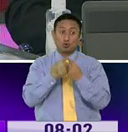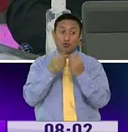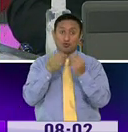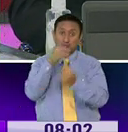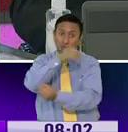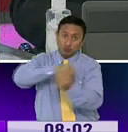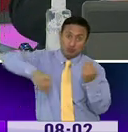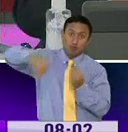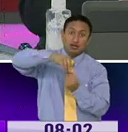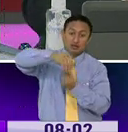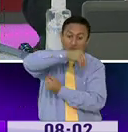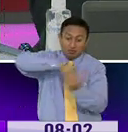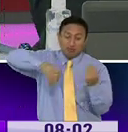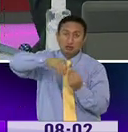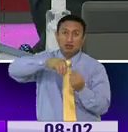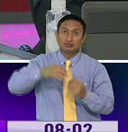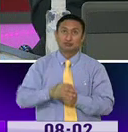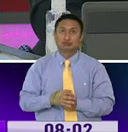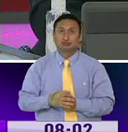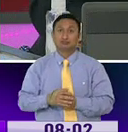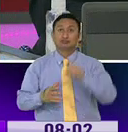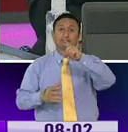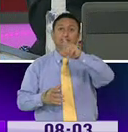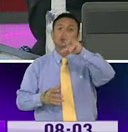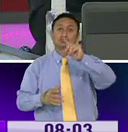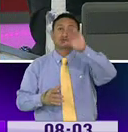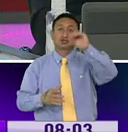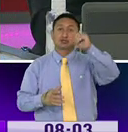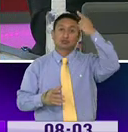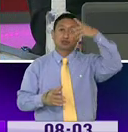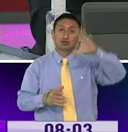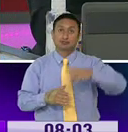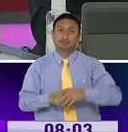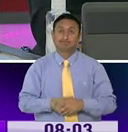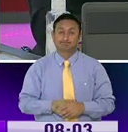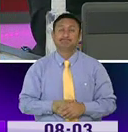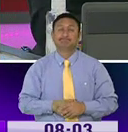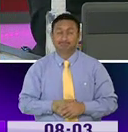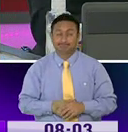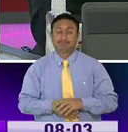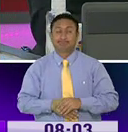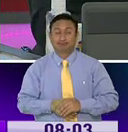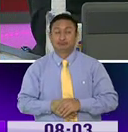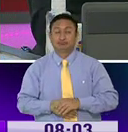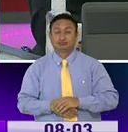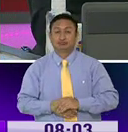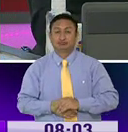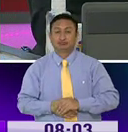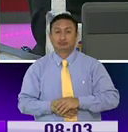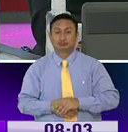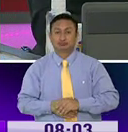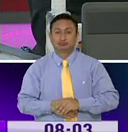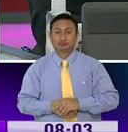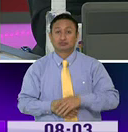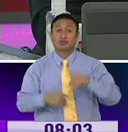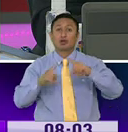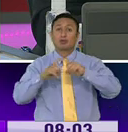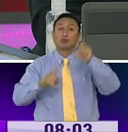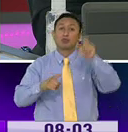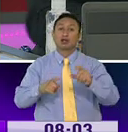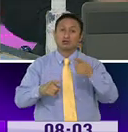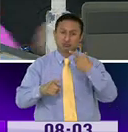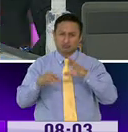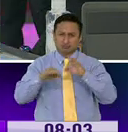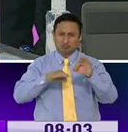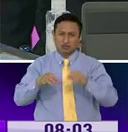vueltas 180 millones de veces en Facebook y en Tab. Pero bueno, lo que hay que decirle a la ciudadanía,